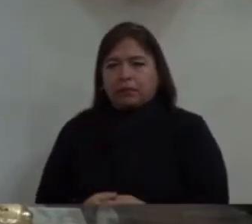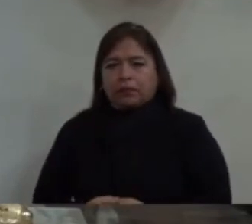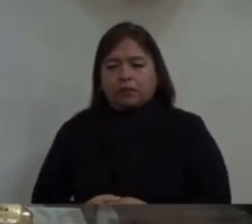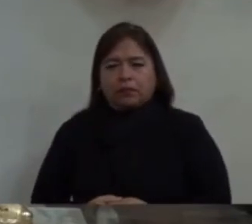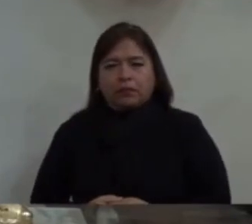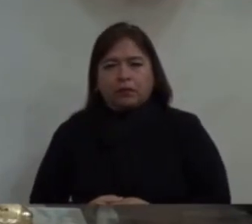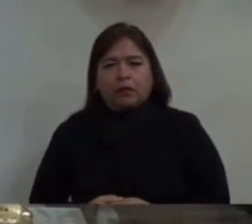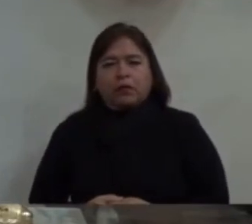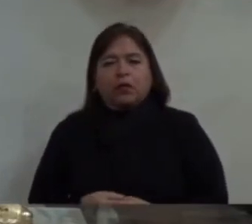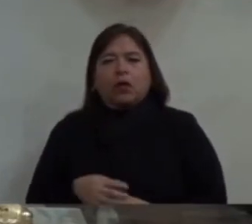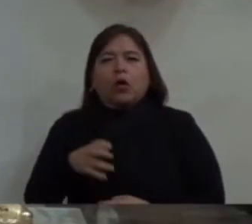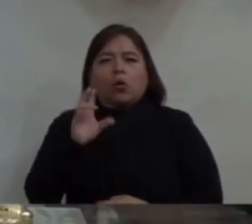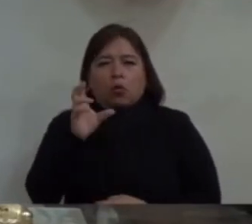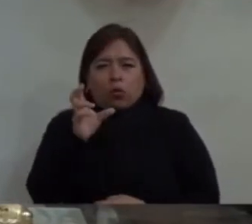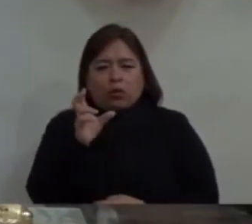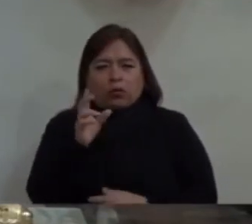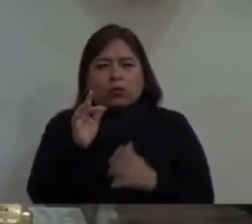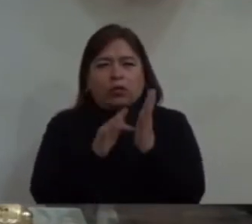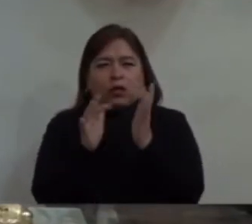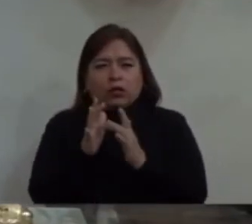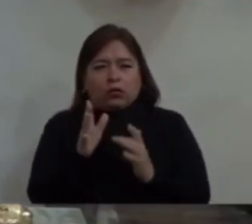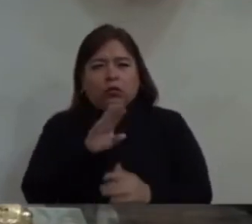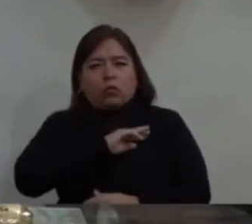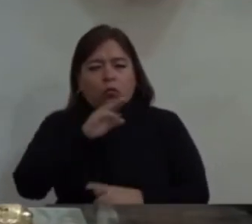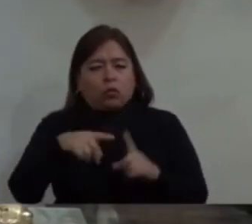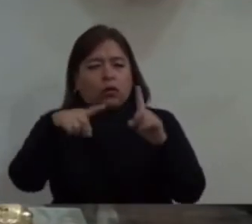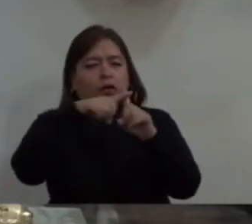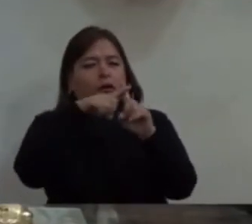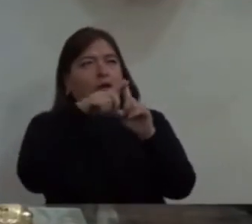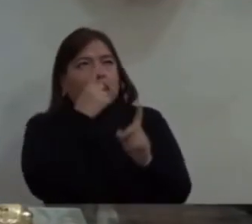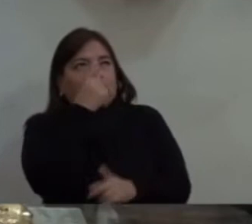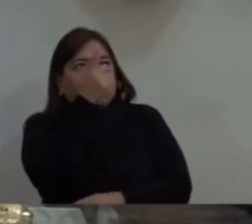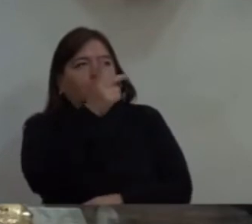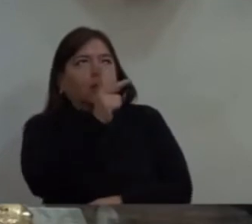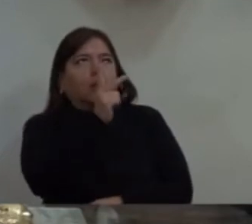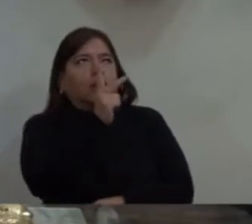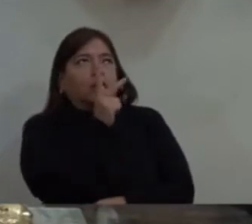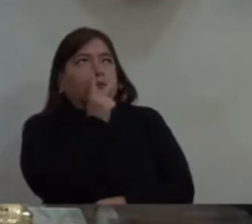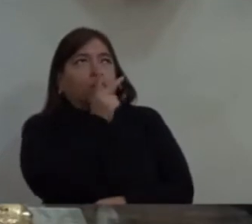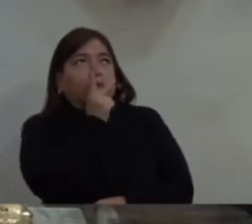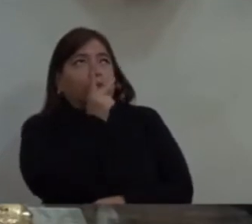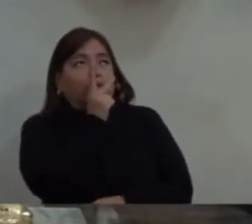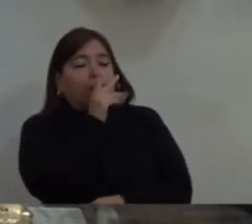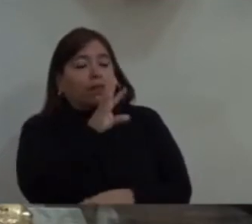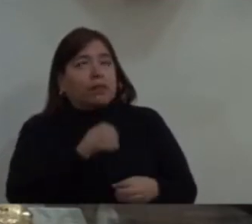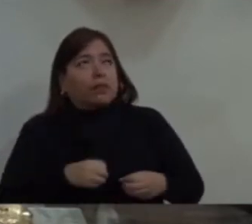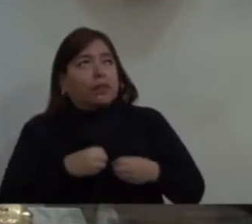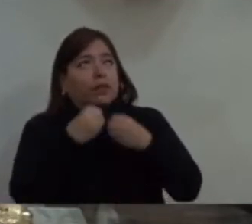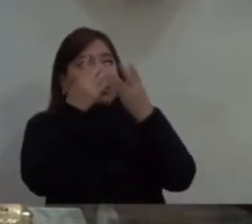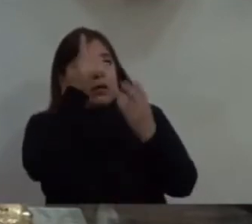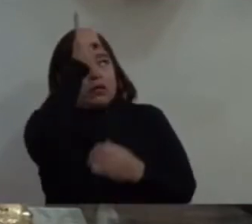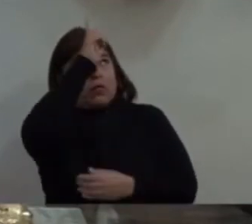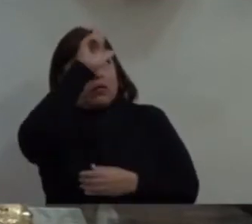dice, Padre, en tus manos encomiendo mi espíritu.